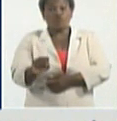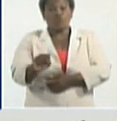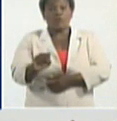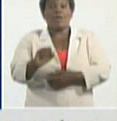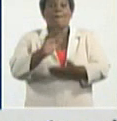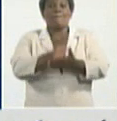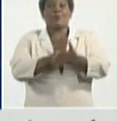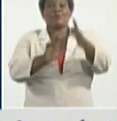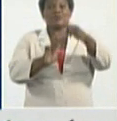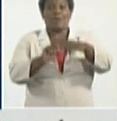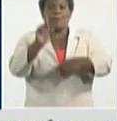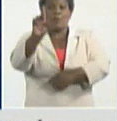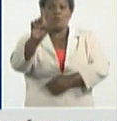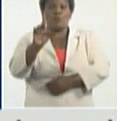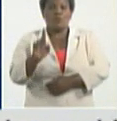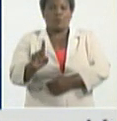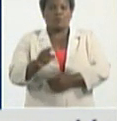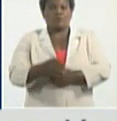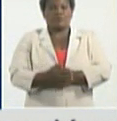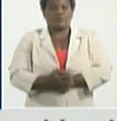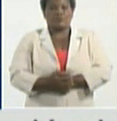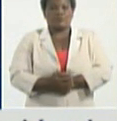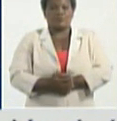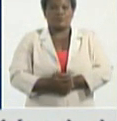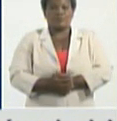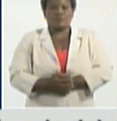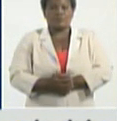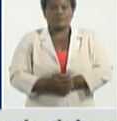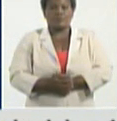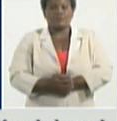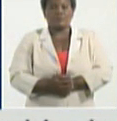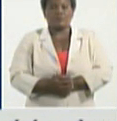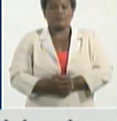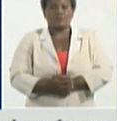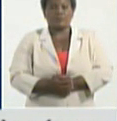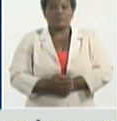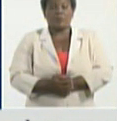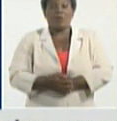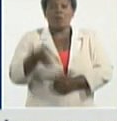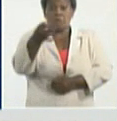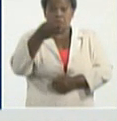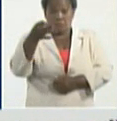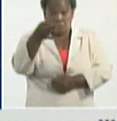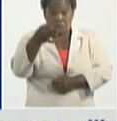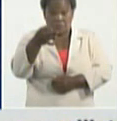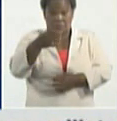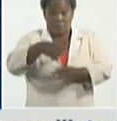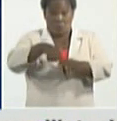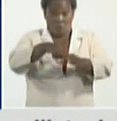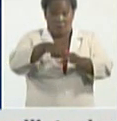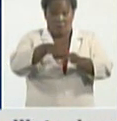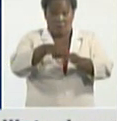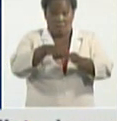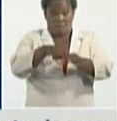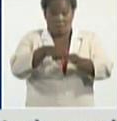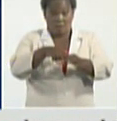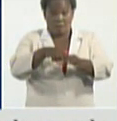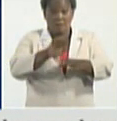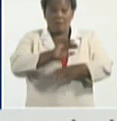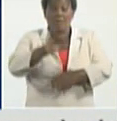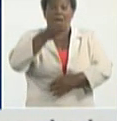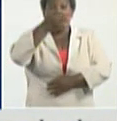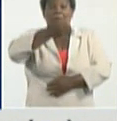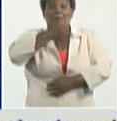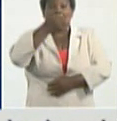de cada uno. De esta forma, y con, perdón, y el municipio especialista de Guantánamo, como yo había dicho,